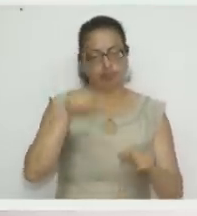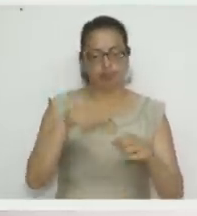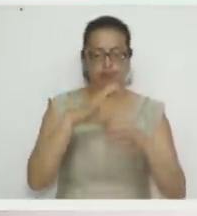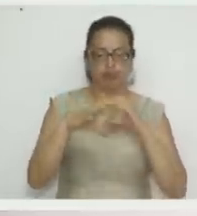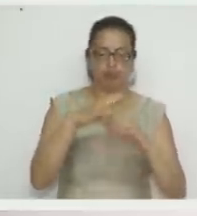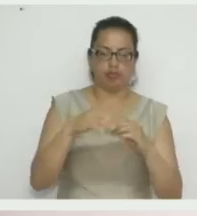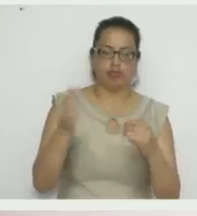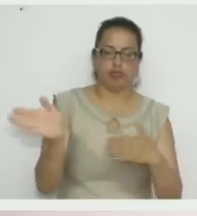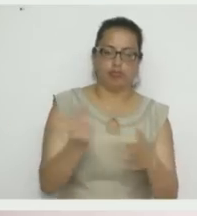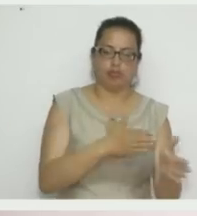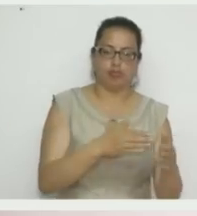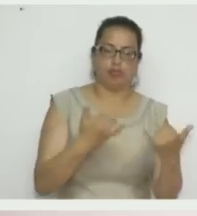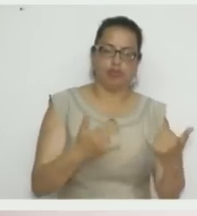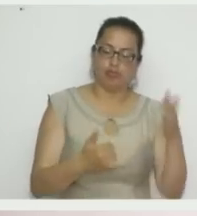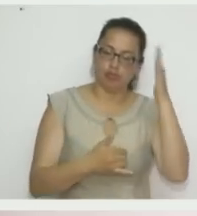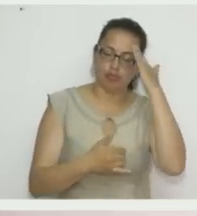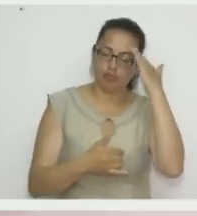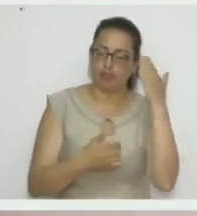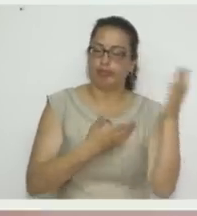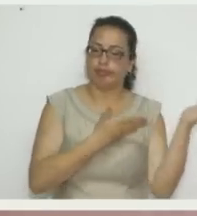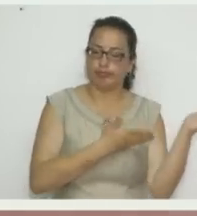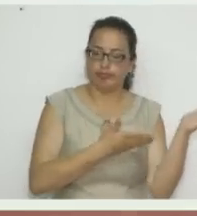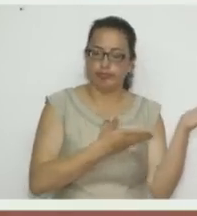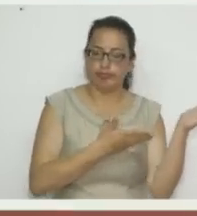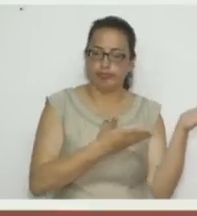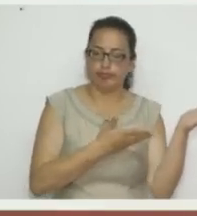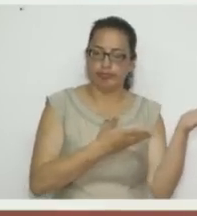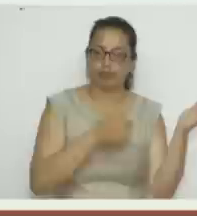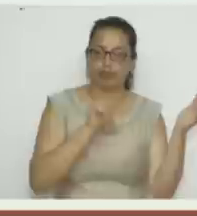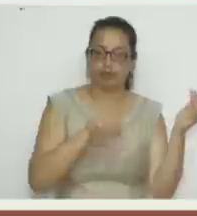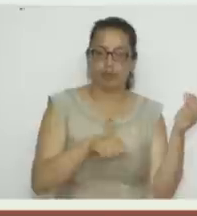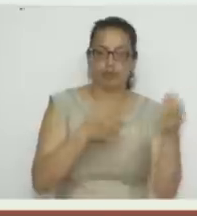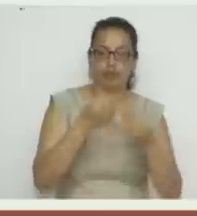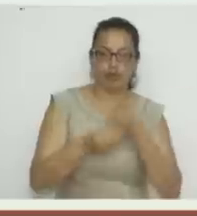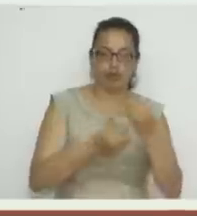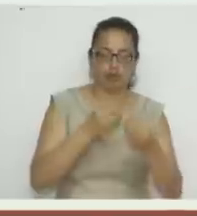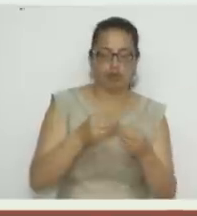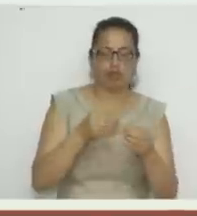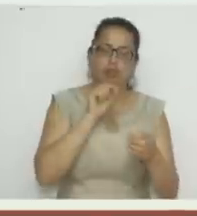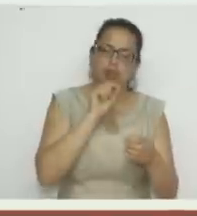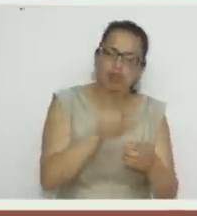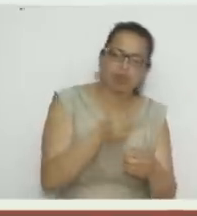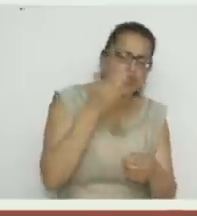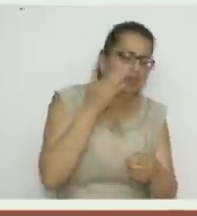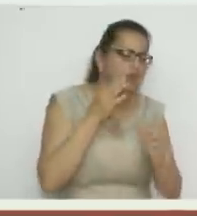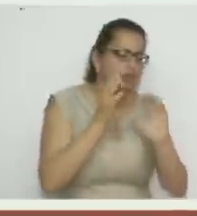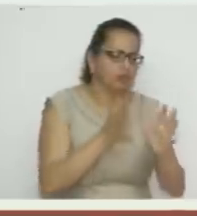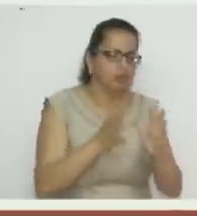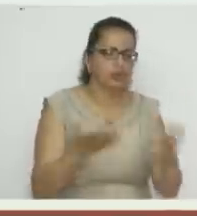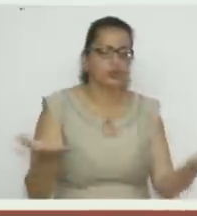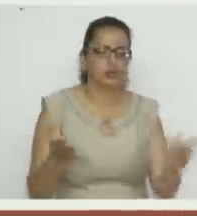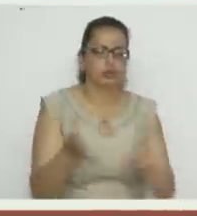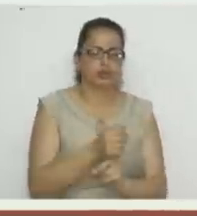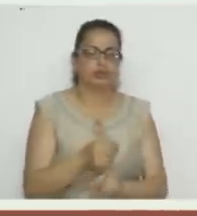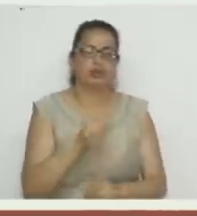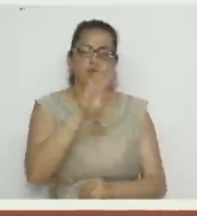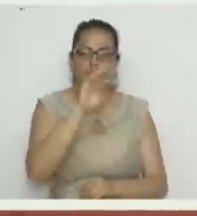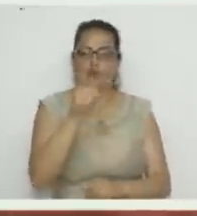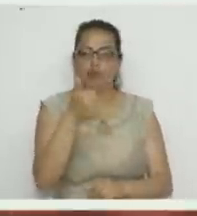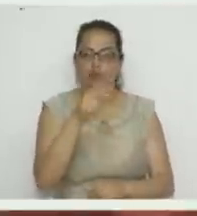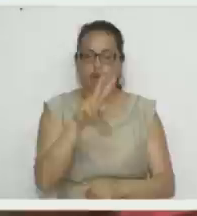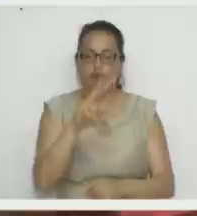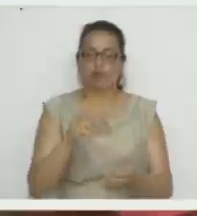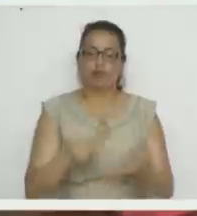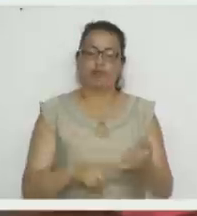-8038 y averigüen todo lo de las clases, qué días son, los horarios propios. De 9 a 12